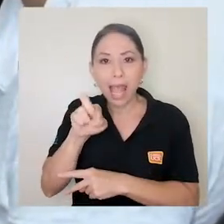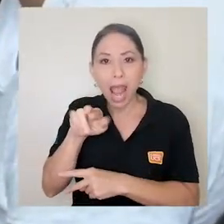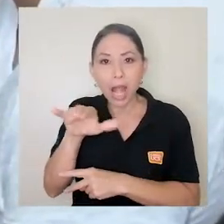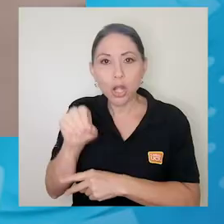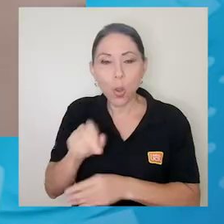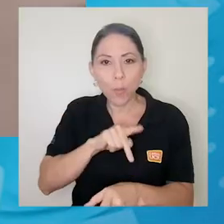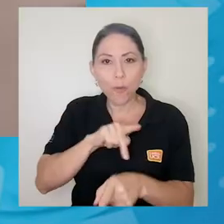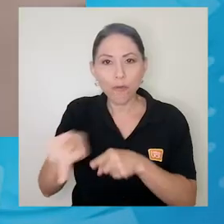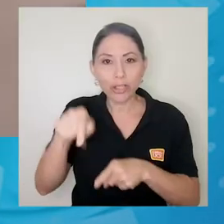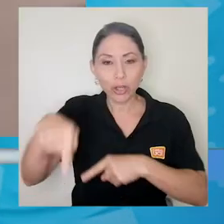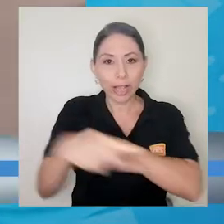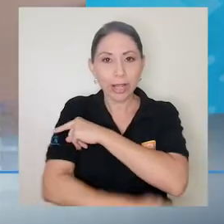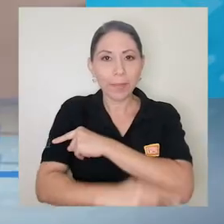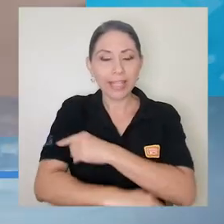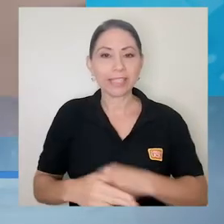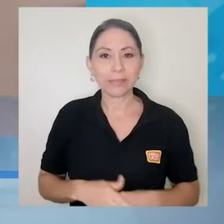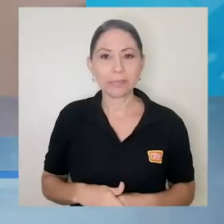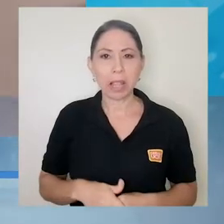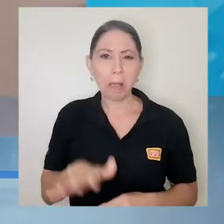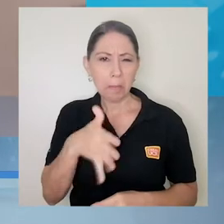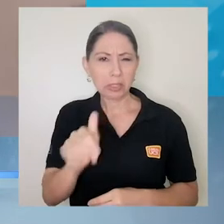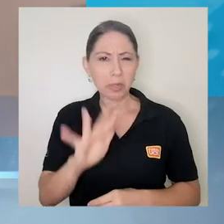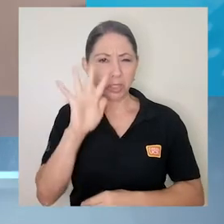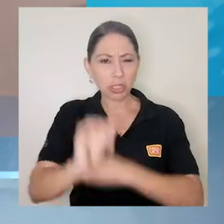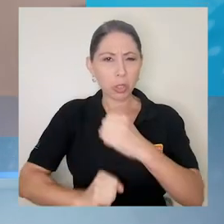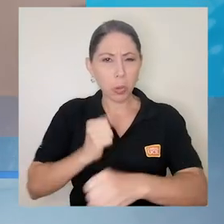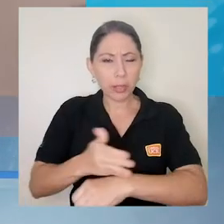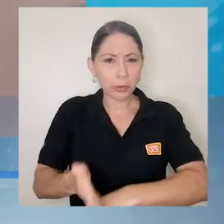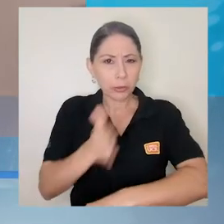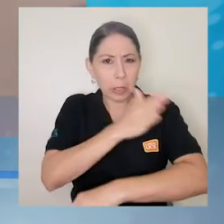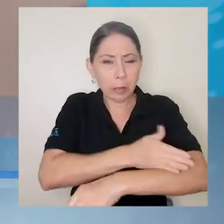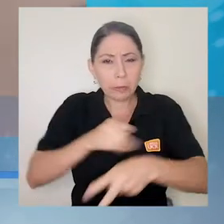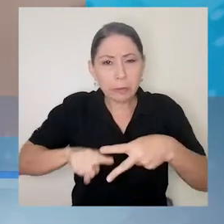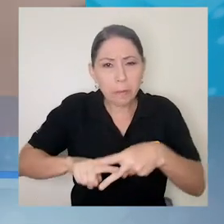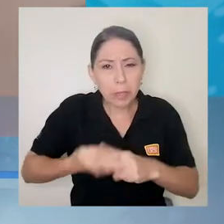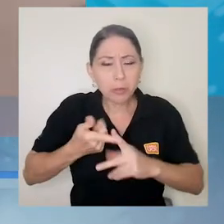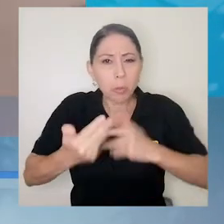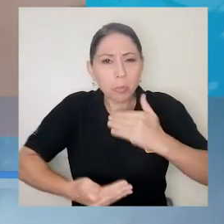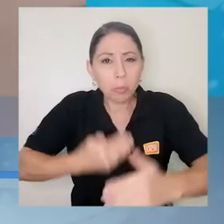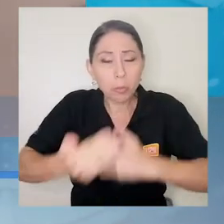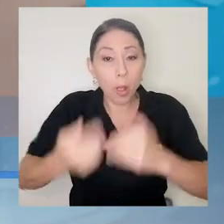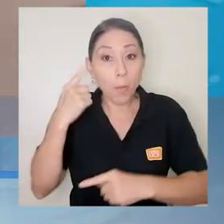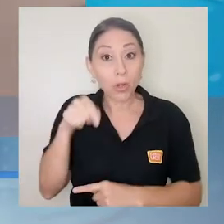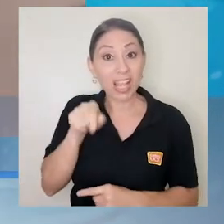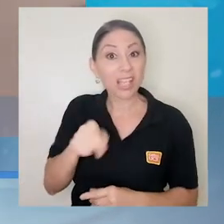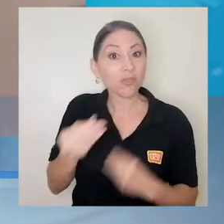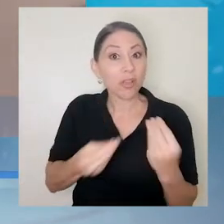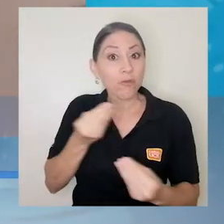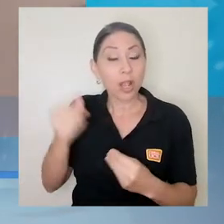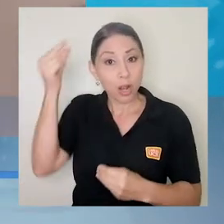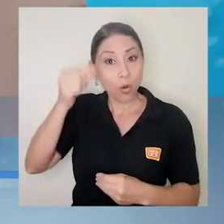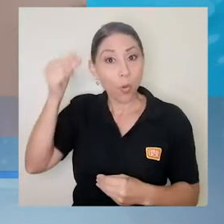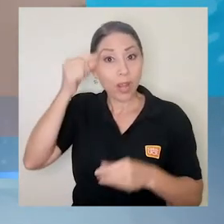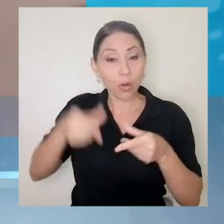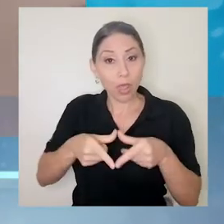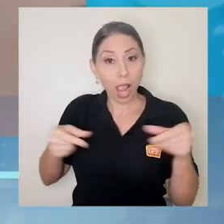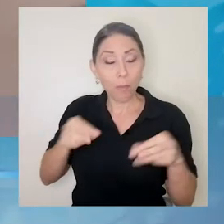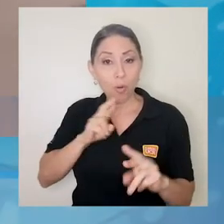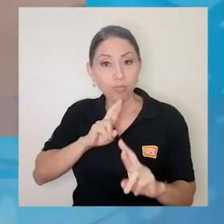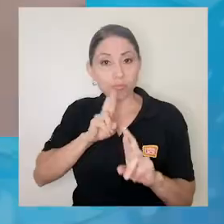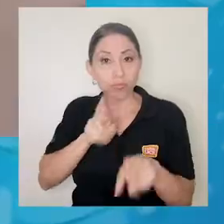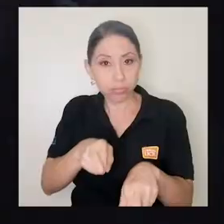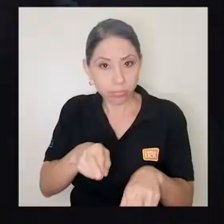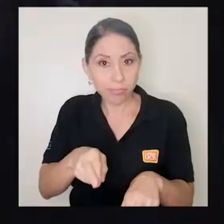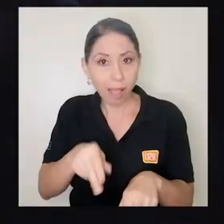cinco años aproximadamente antes empezó todas las gestiones verdad porque fue una donación del gobierno de